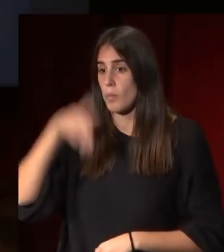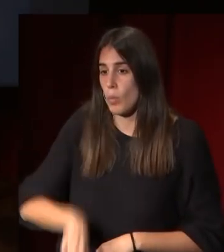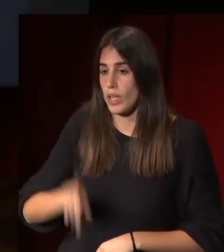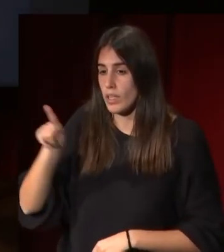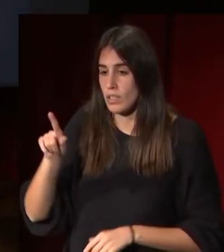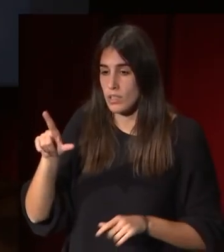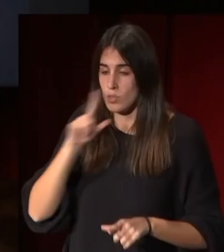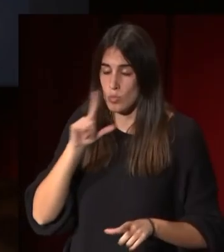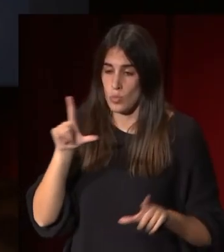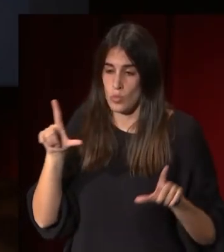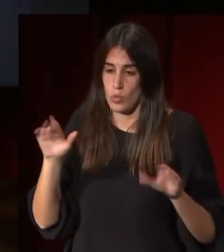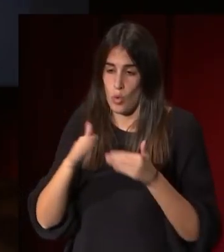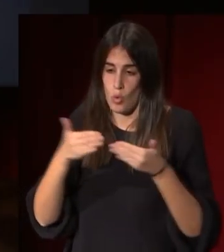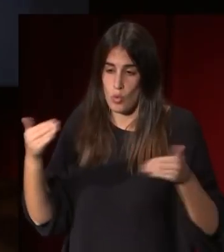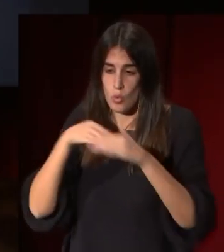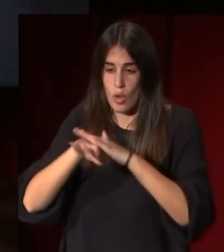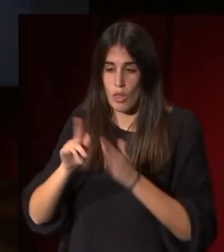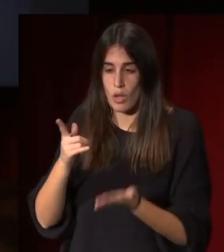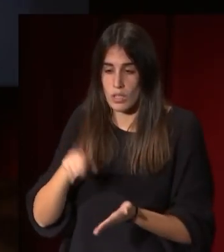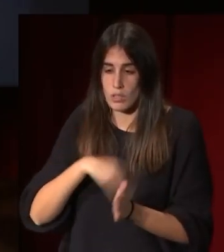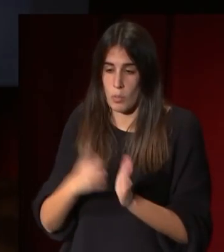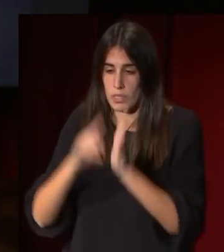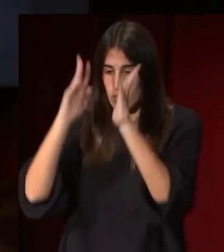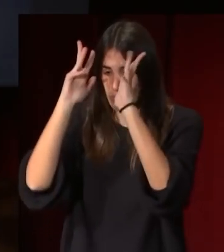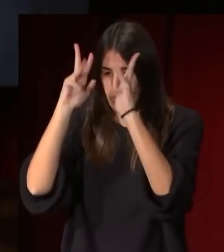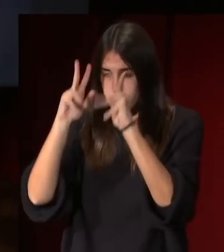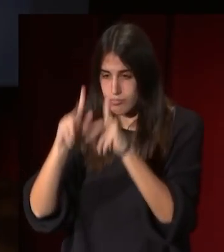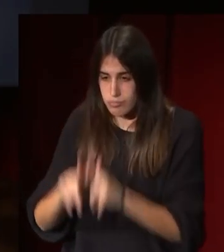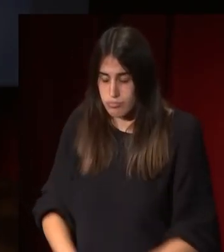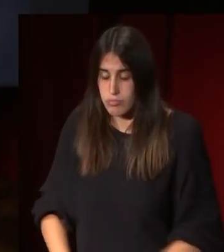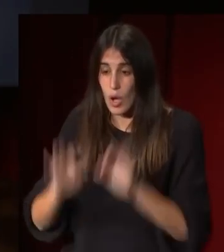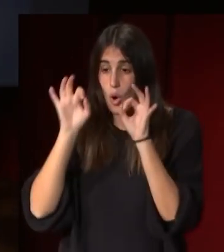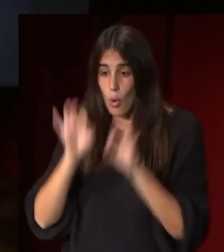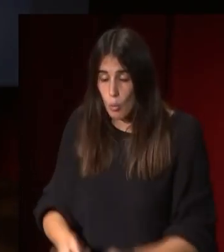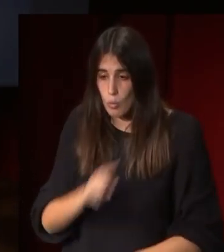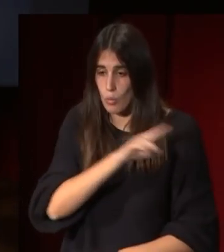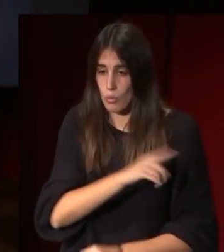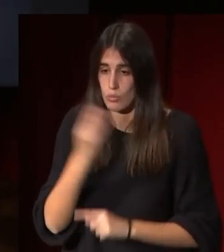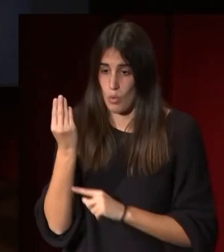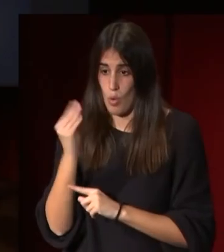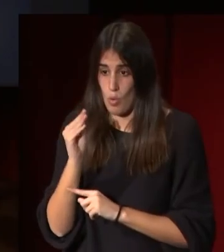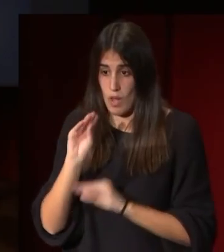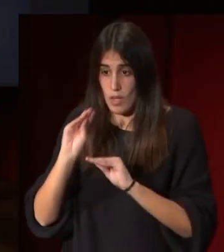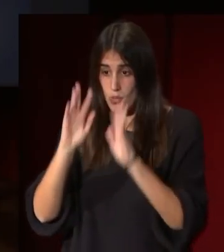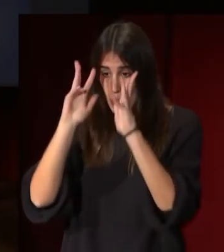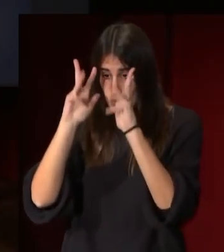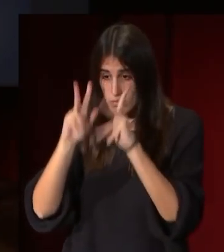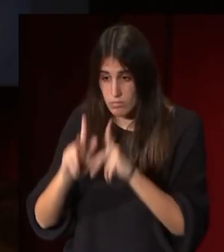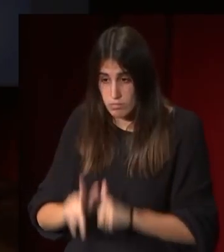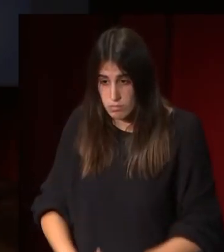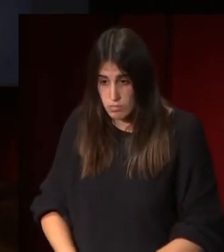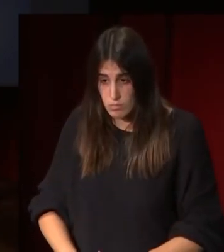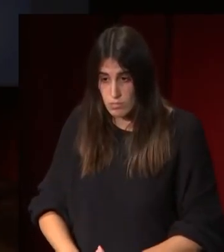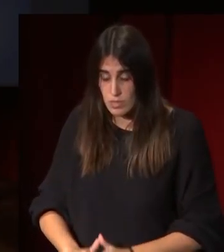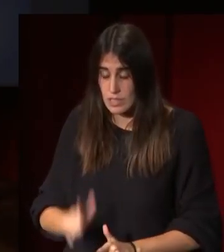sus obras de todas sus colecciones y precisamente esta obra en el inventario de Fernando VII en el